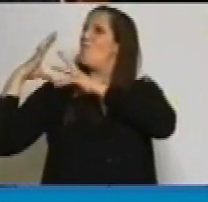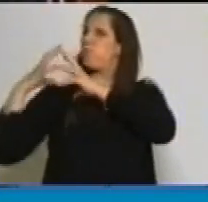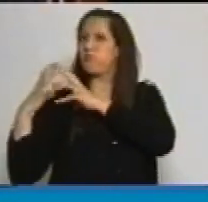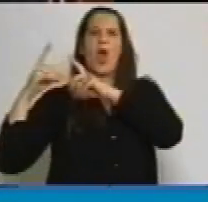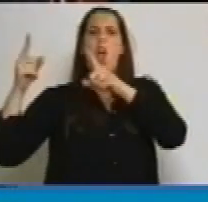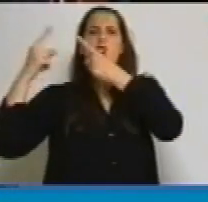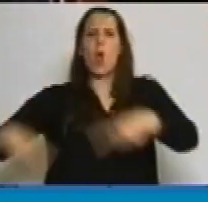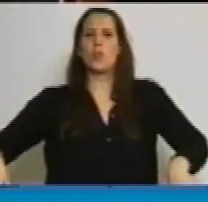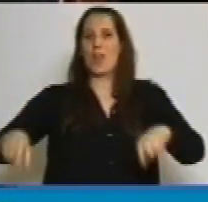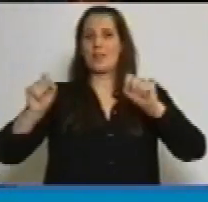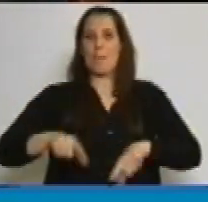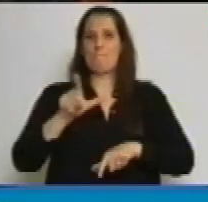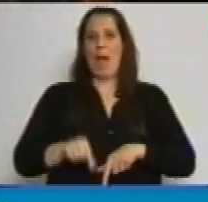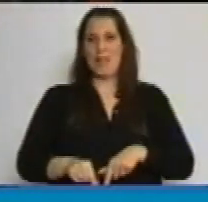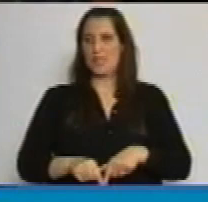lo que sucede en este país.